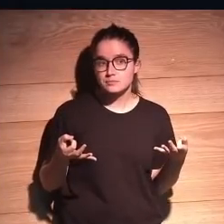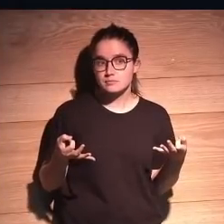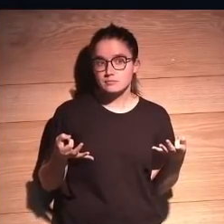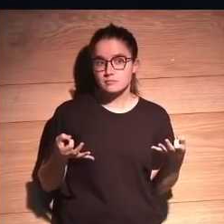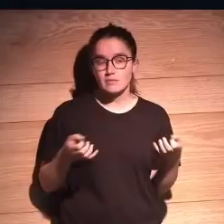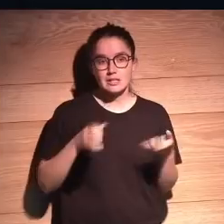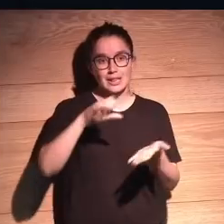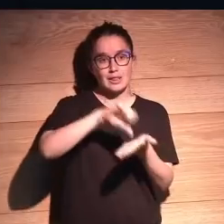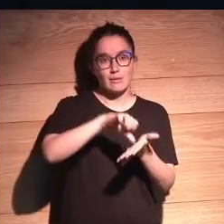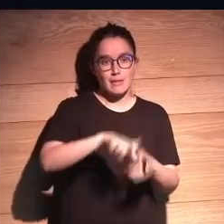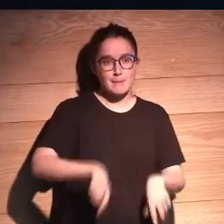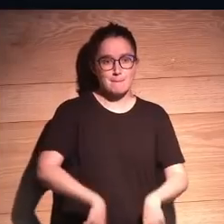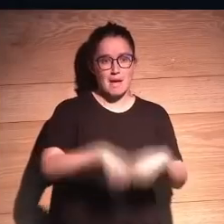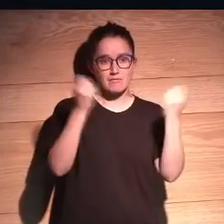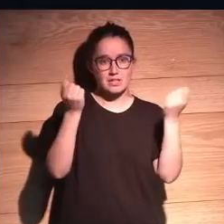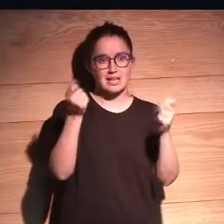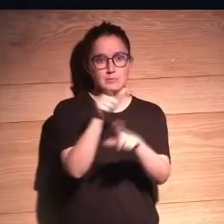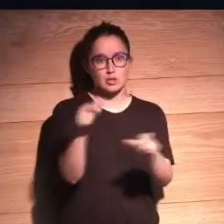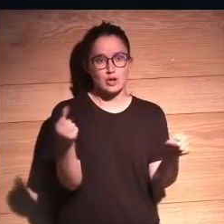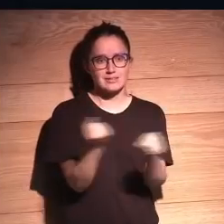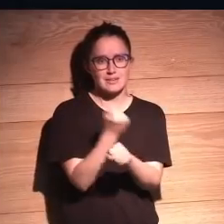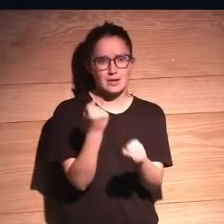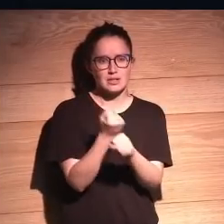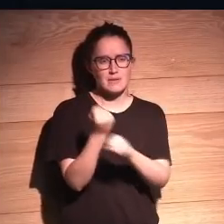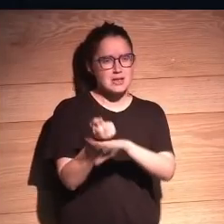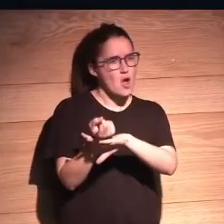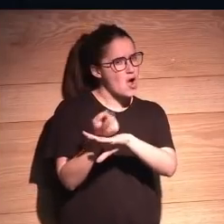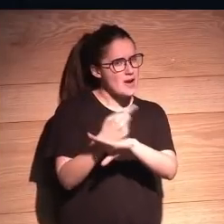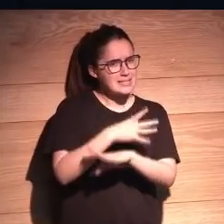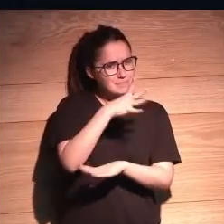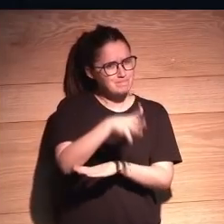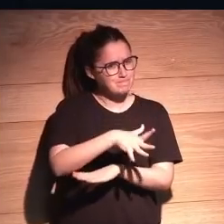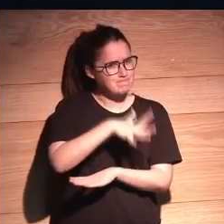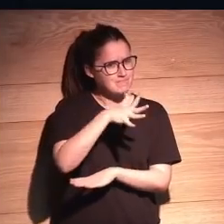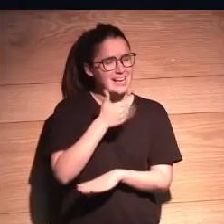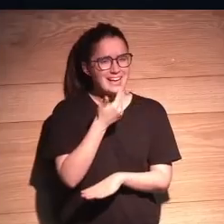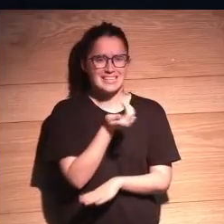destrozamos las ciudades, que los trabajadores trabajan un número de horas impresionante, se convierten casi en esclavos,